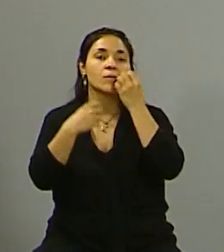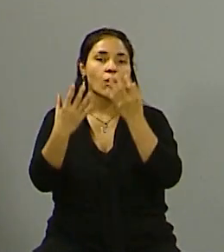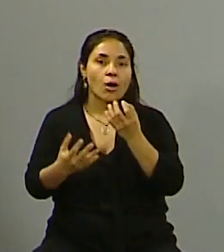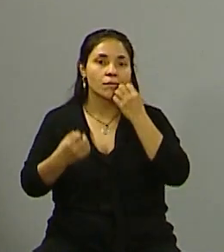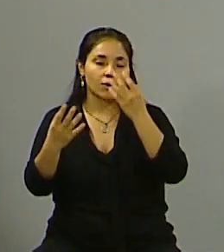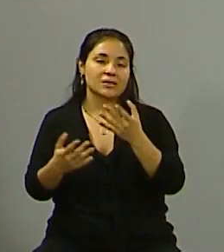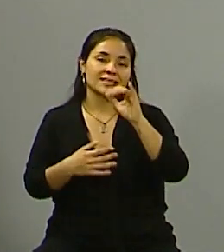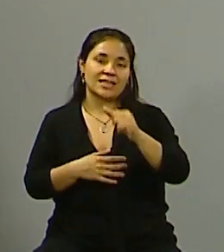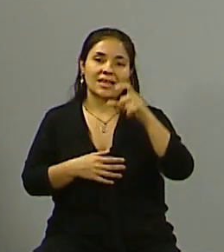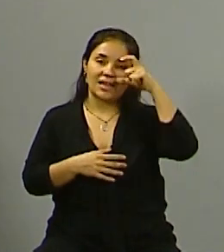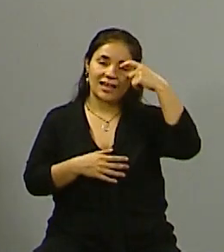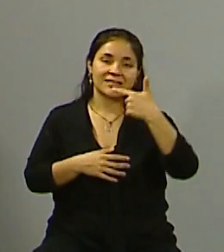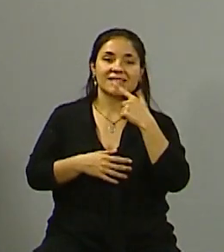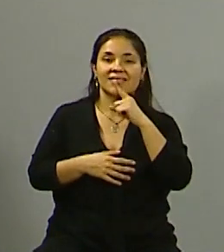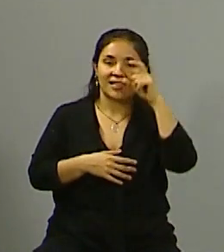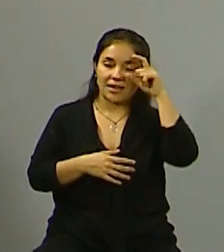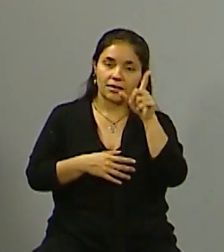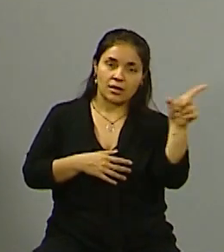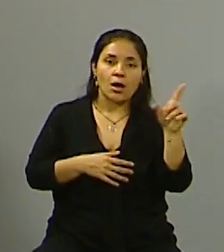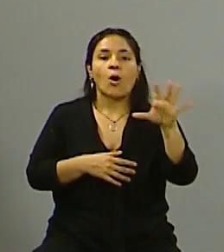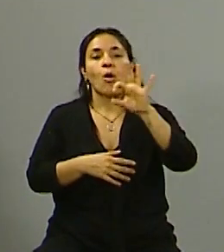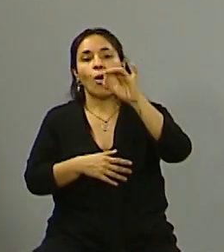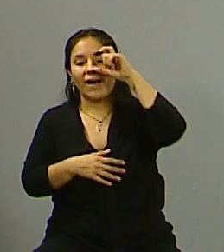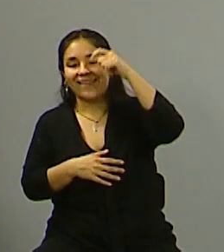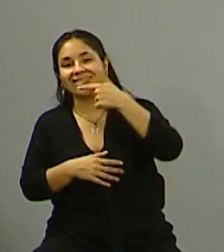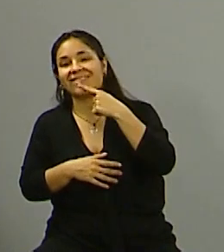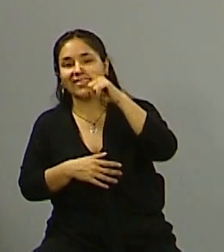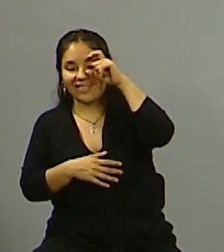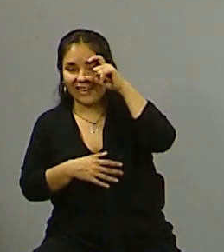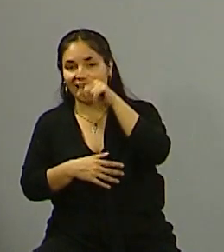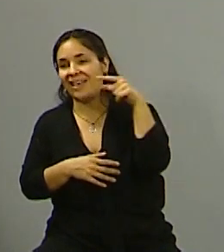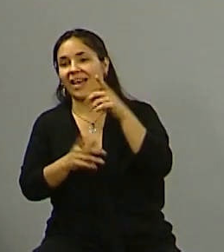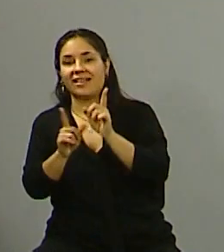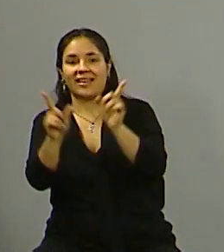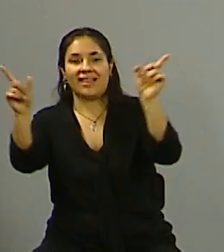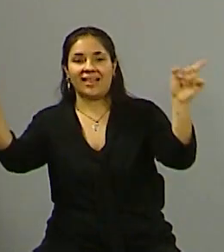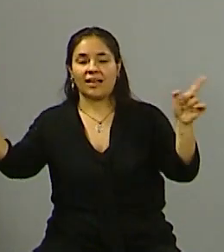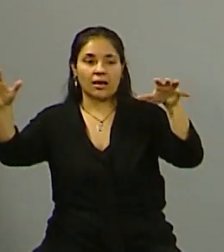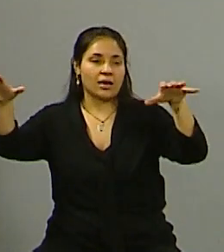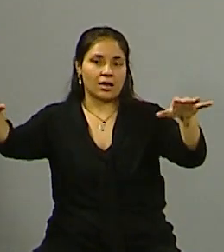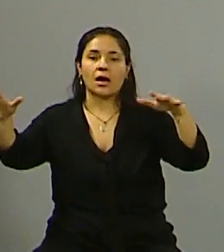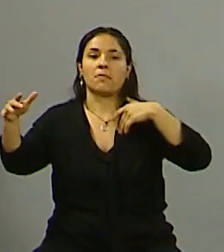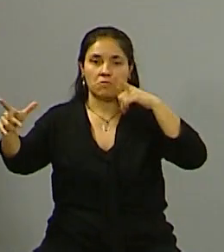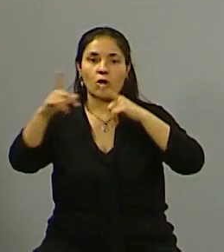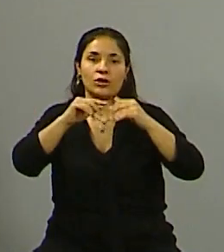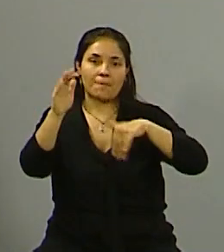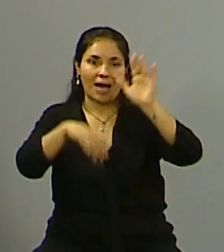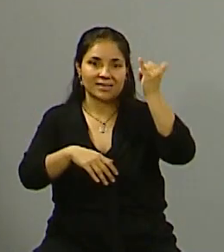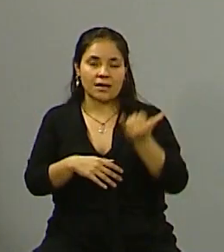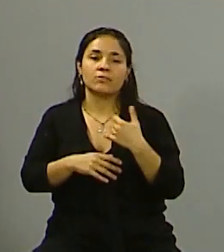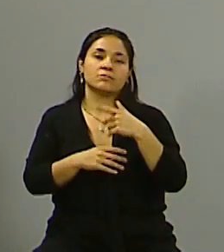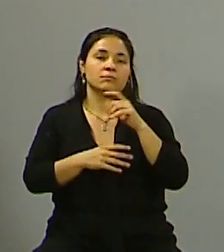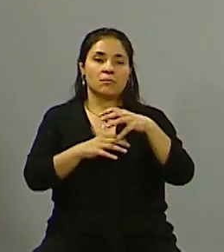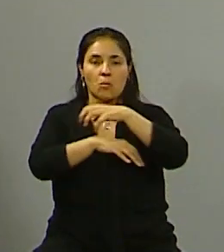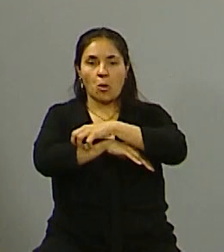en el este y en el oeste es donde siempre más reclamos hay, porque hay más reclamos sociales, hay un poco más de marginalidad,